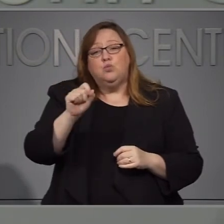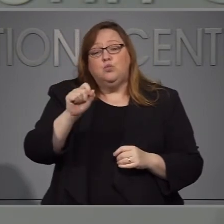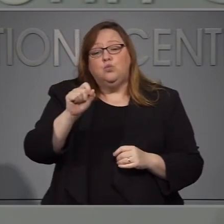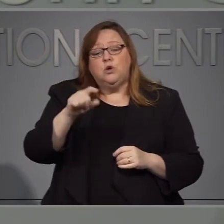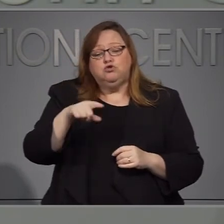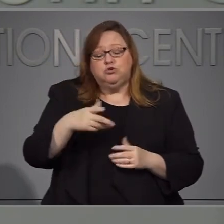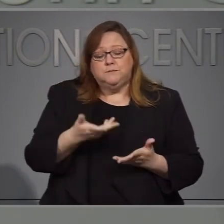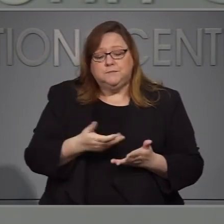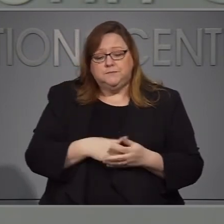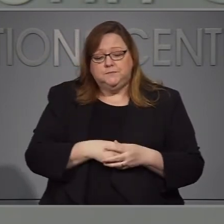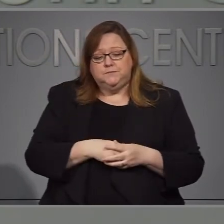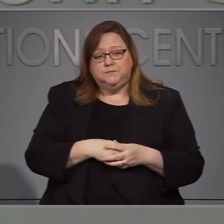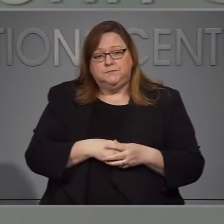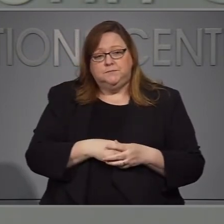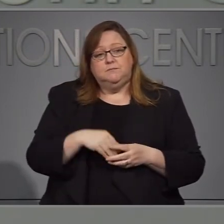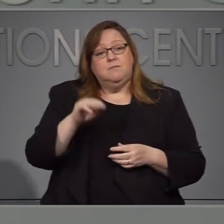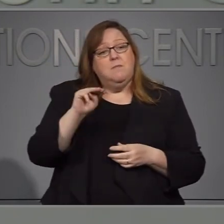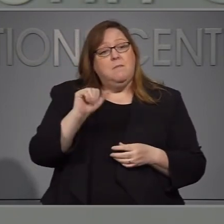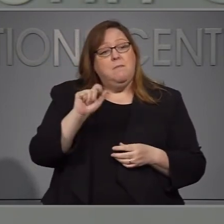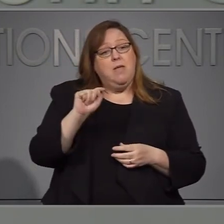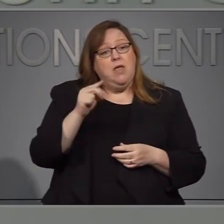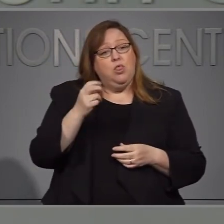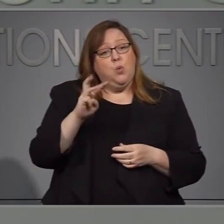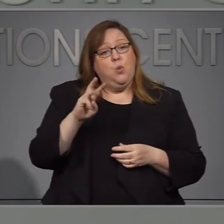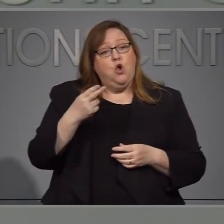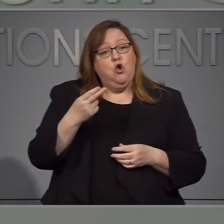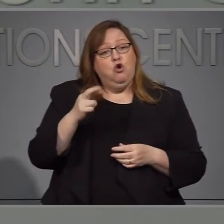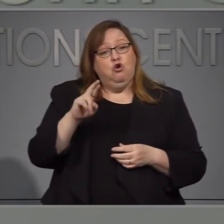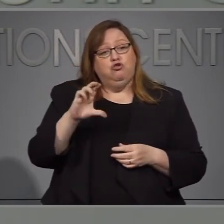La siguiente pregunta. siguiente pregunta.